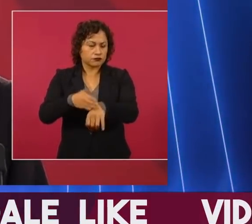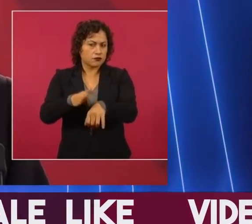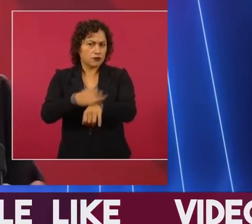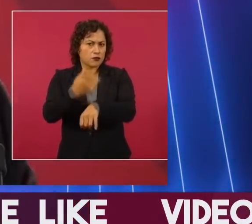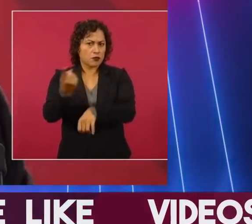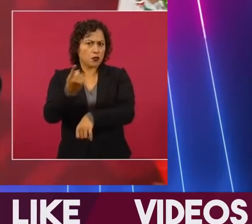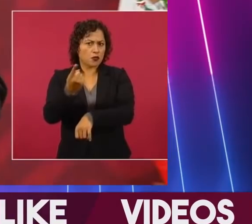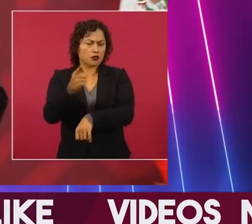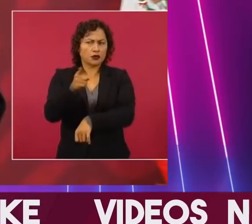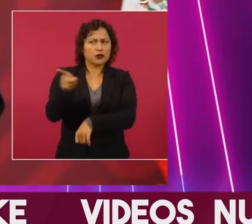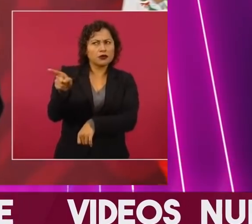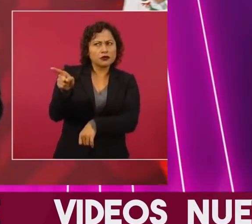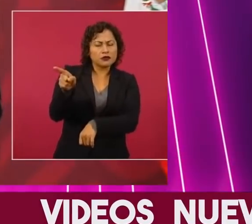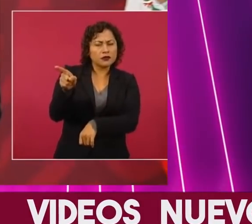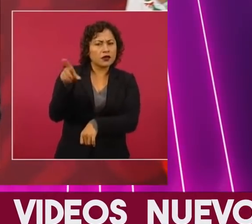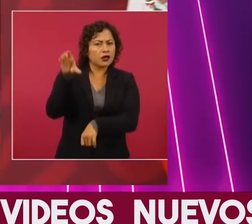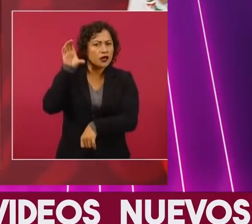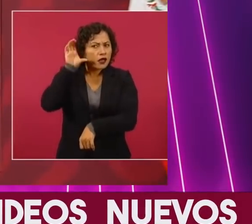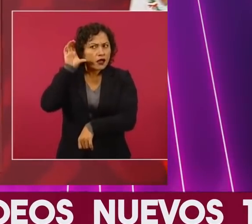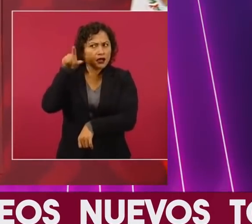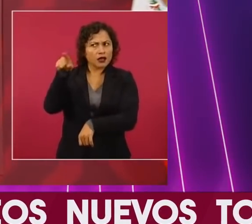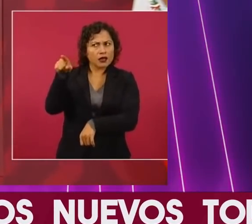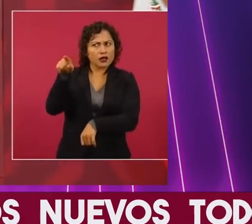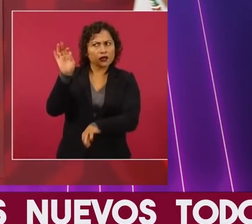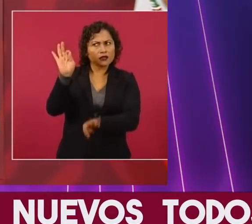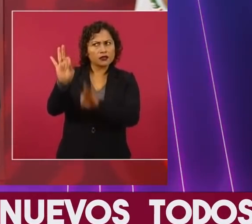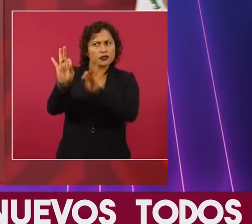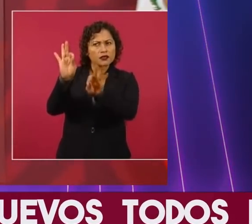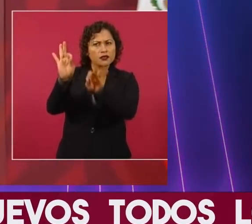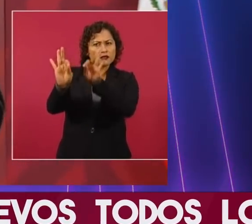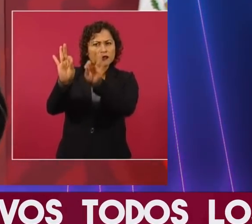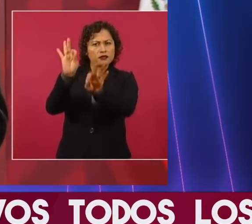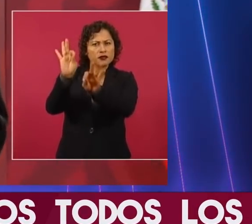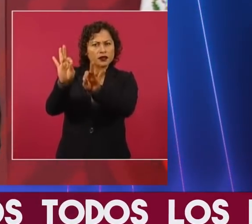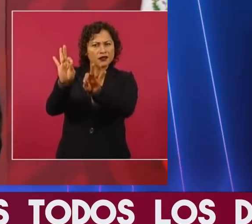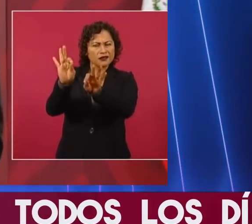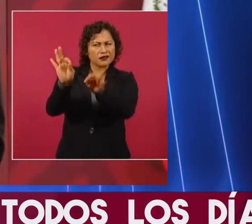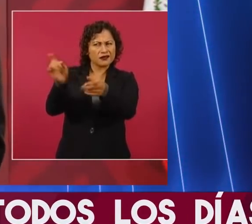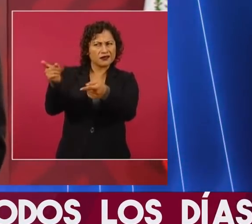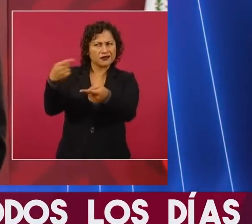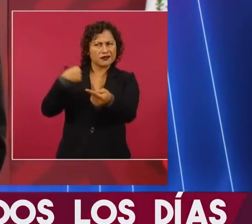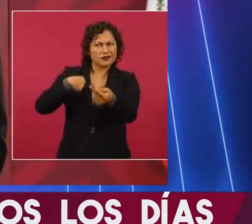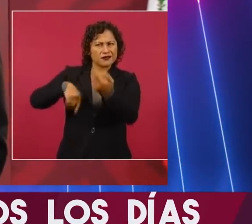Cuando se calumnia, ¿por qué me voy a quedar callado?